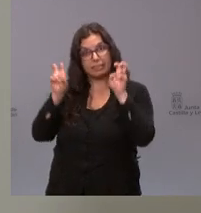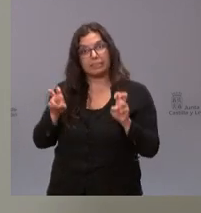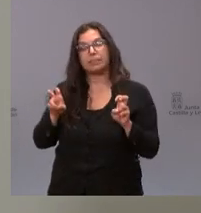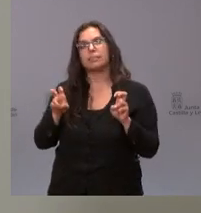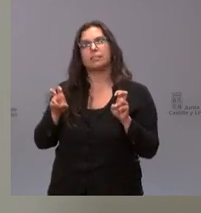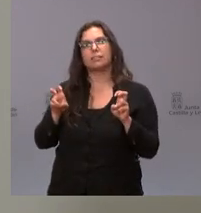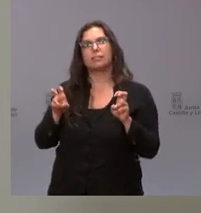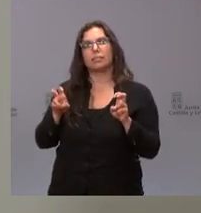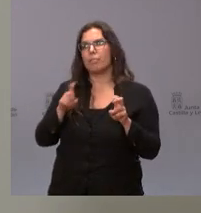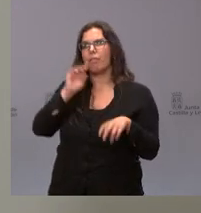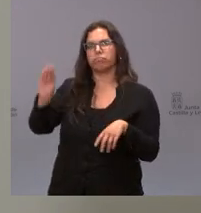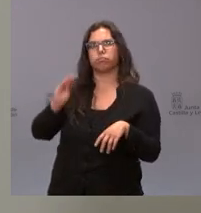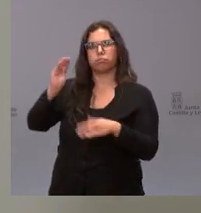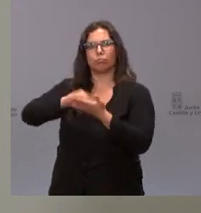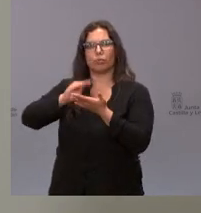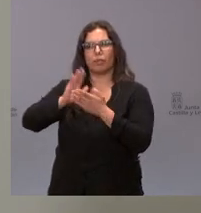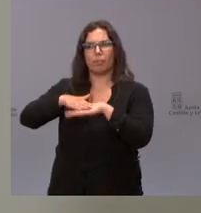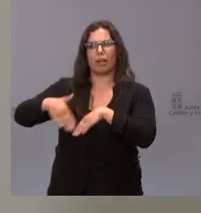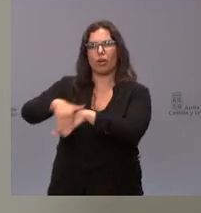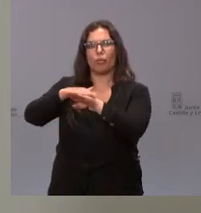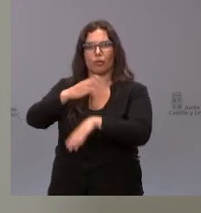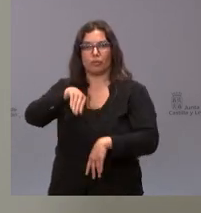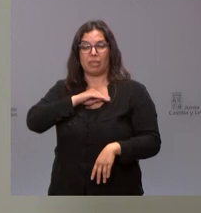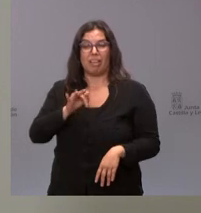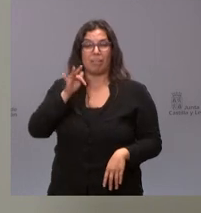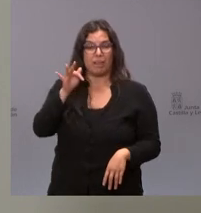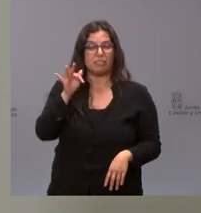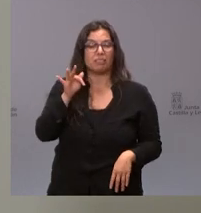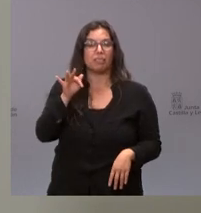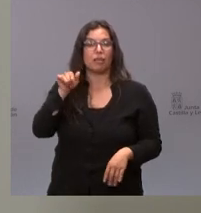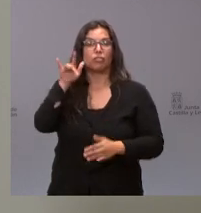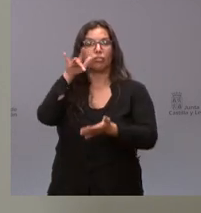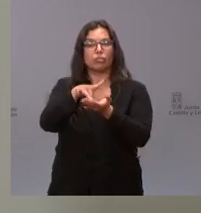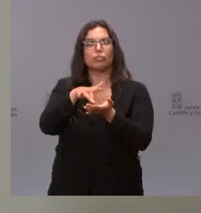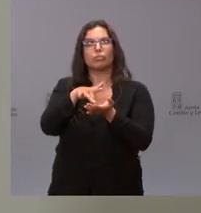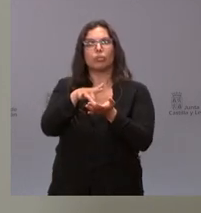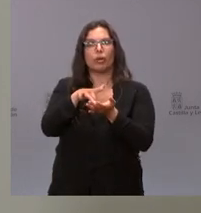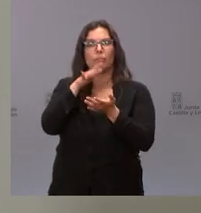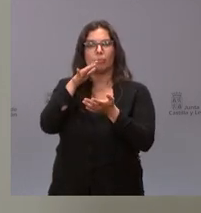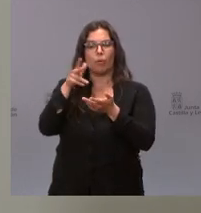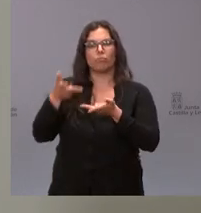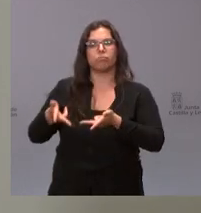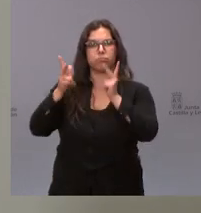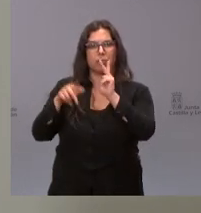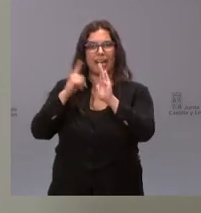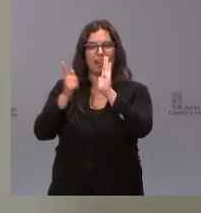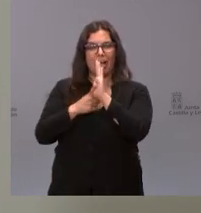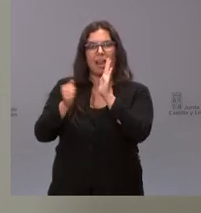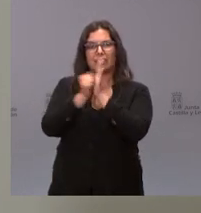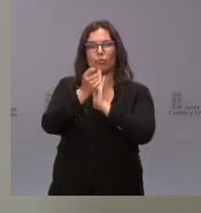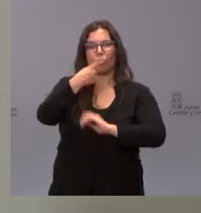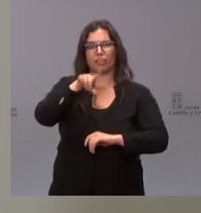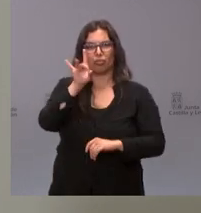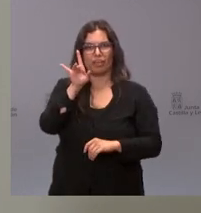nuevamente al Gobierno de España porque además esto se produjo a través de una habilitación legal en el artículo 115